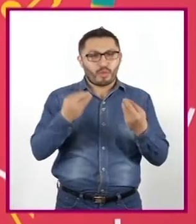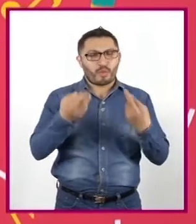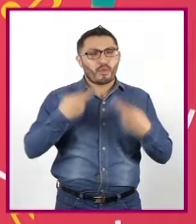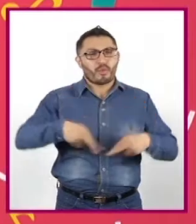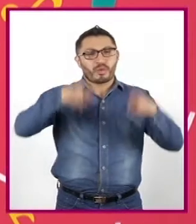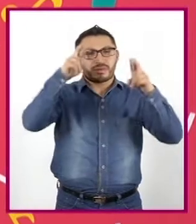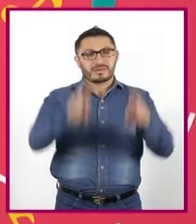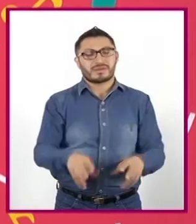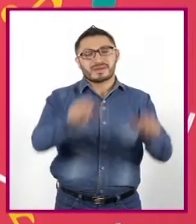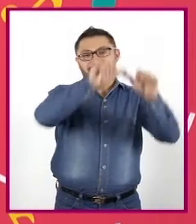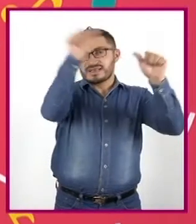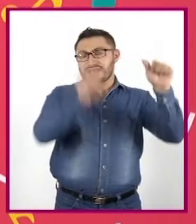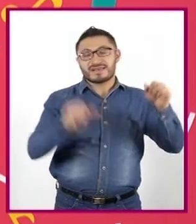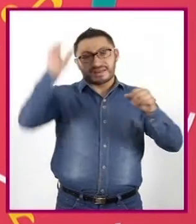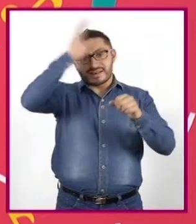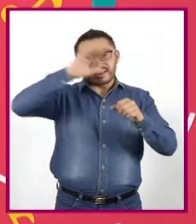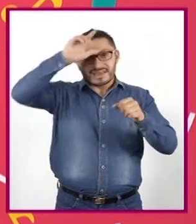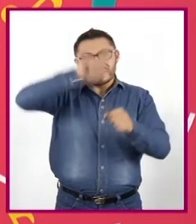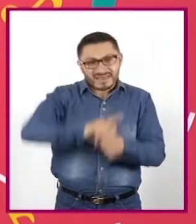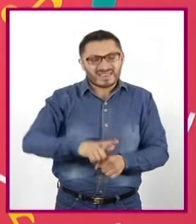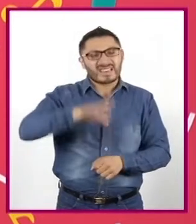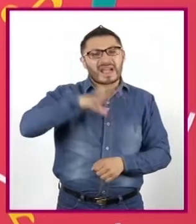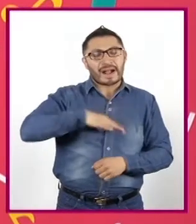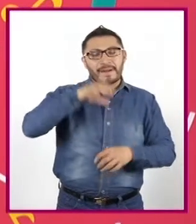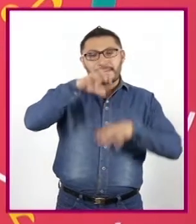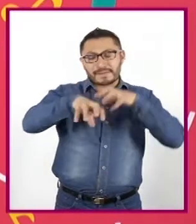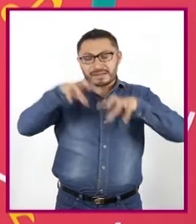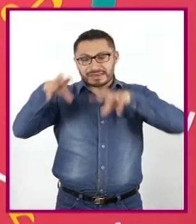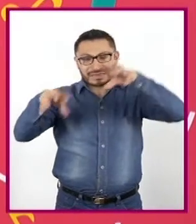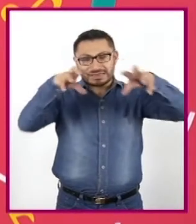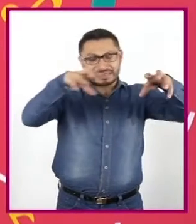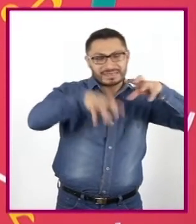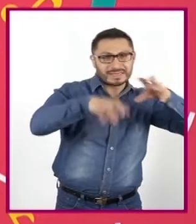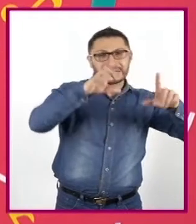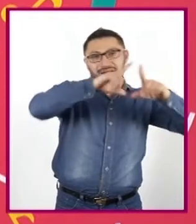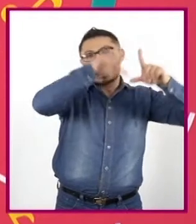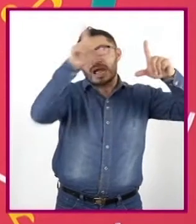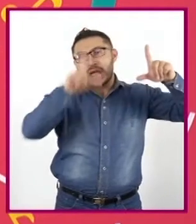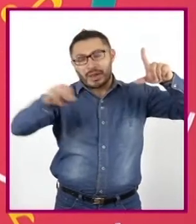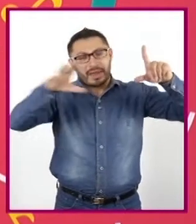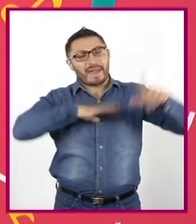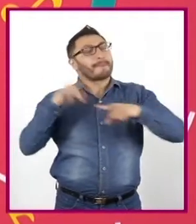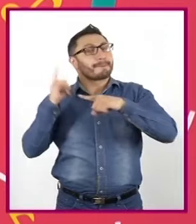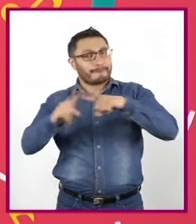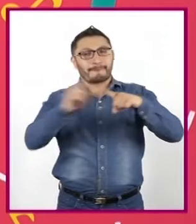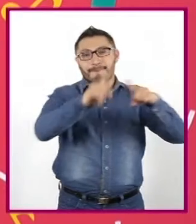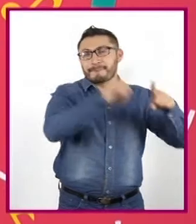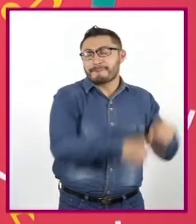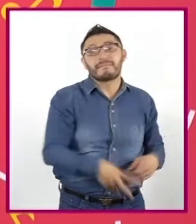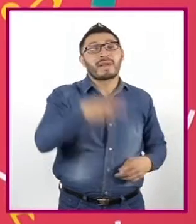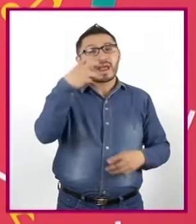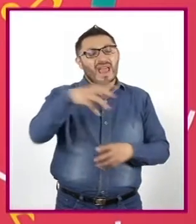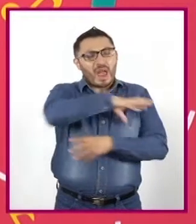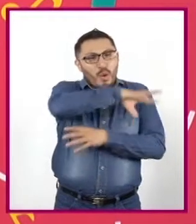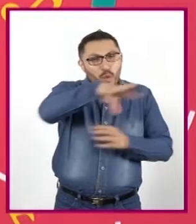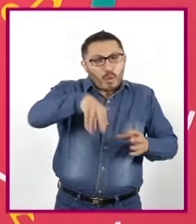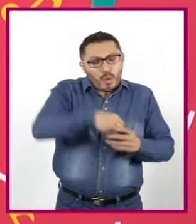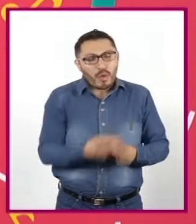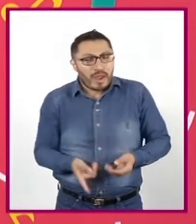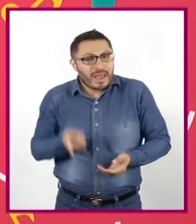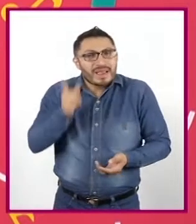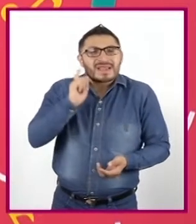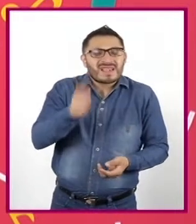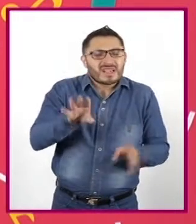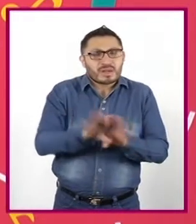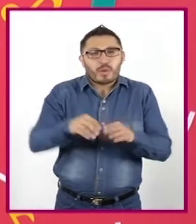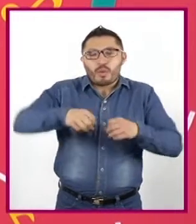representaciones artísticas y culturales, ya que en cada comunidad, región o estado varían. Todo esto hace que haya un